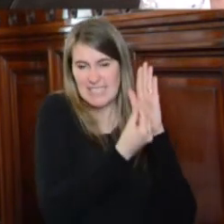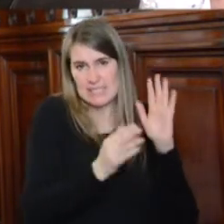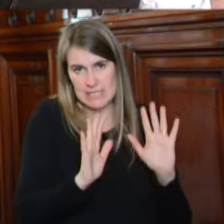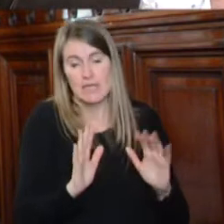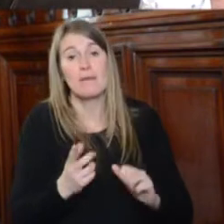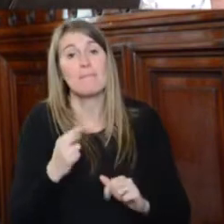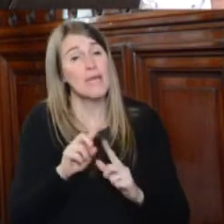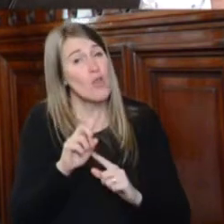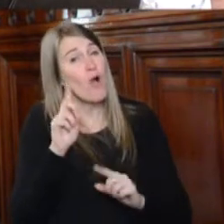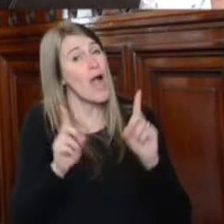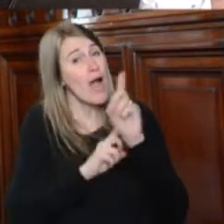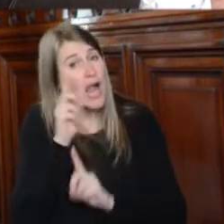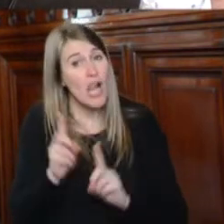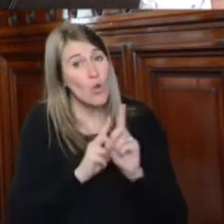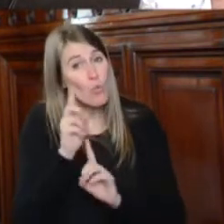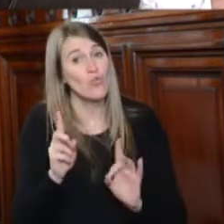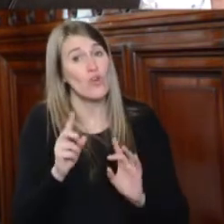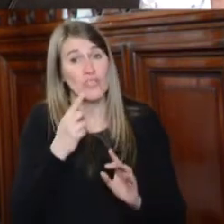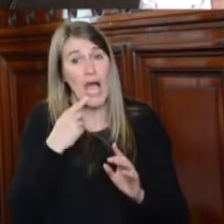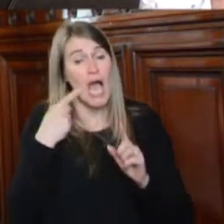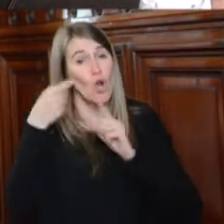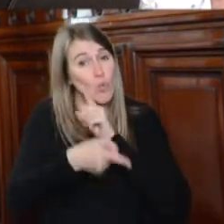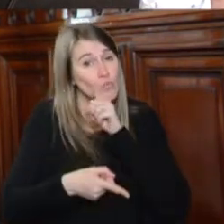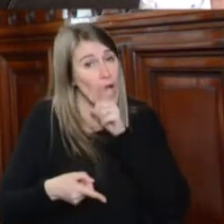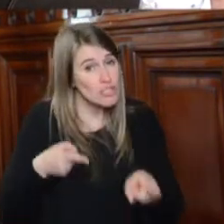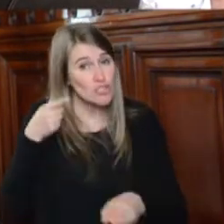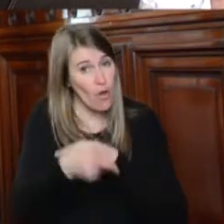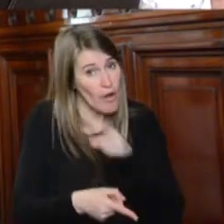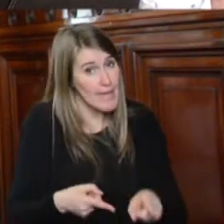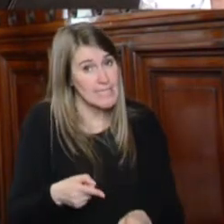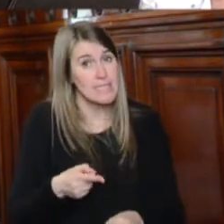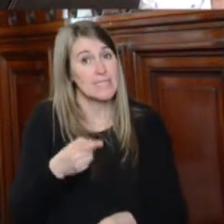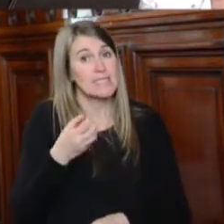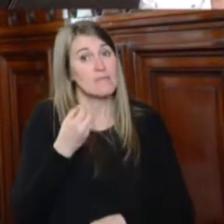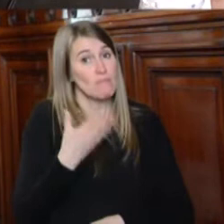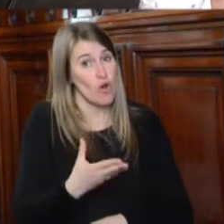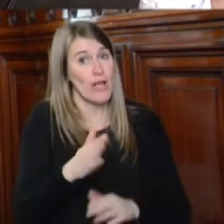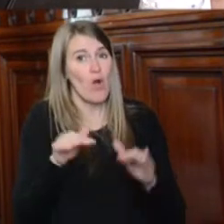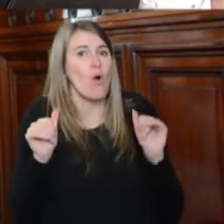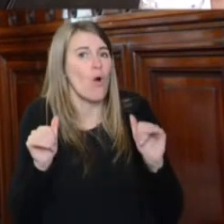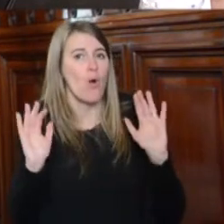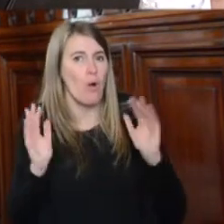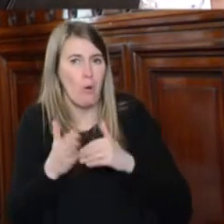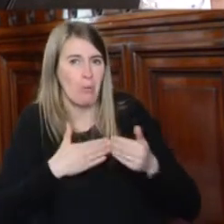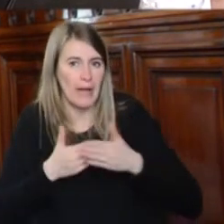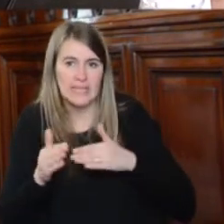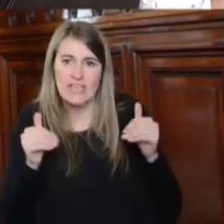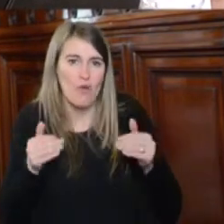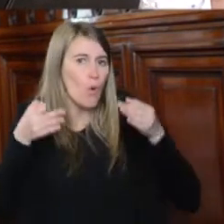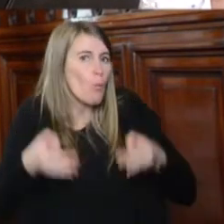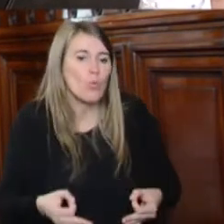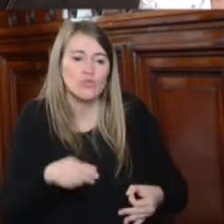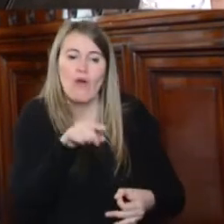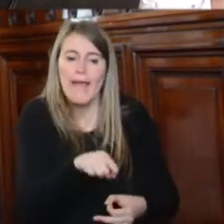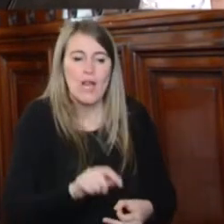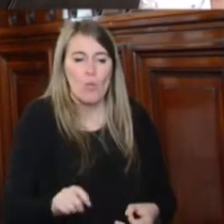en algunos casos las acusaciones son con causales objetivas, por arbitrariedad o